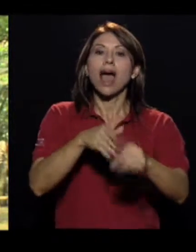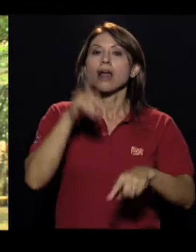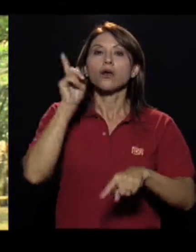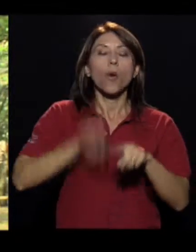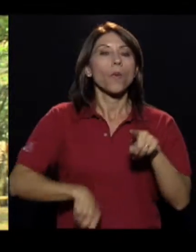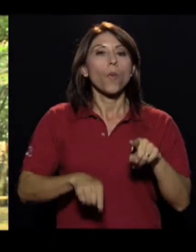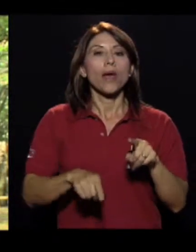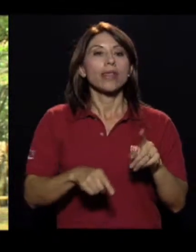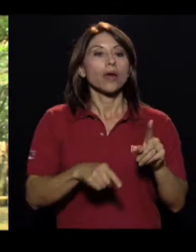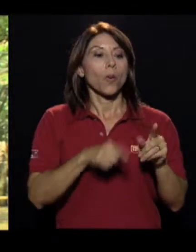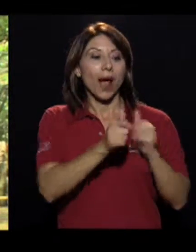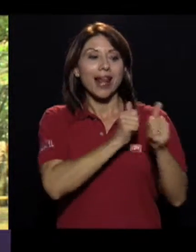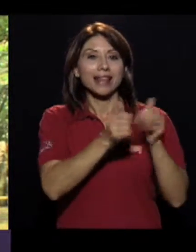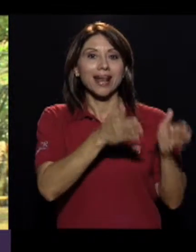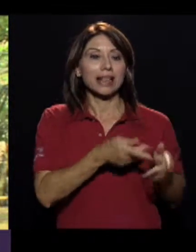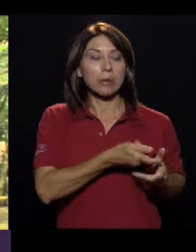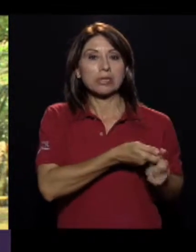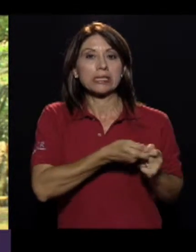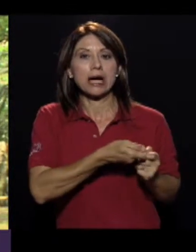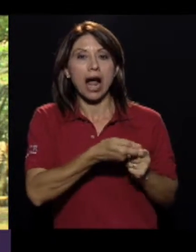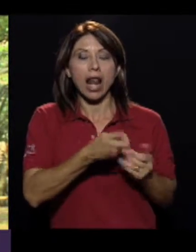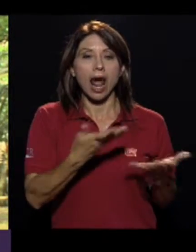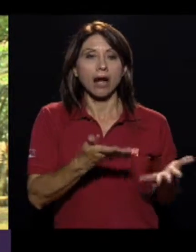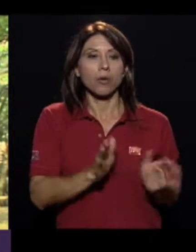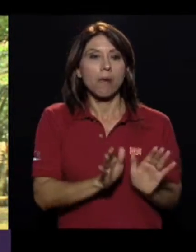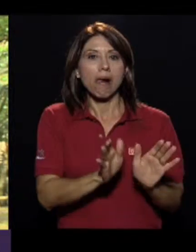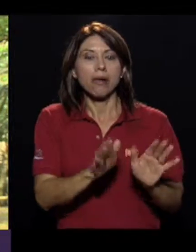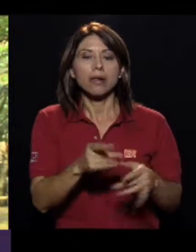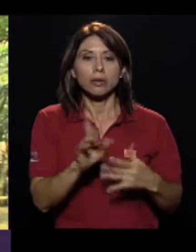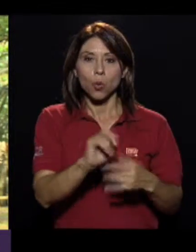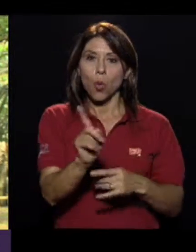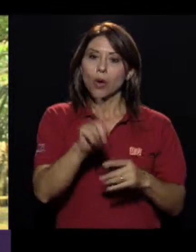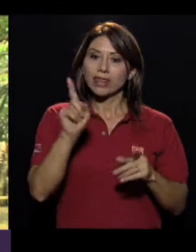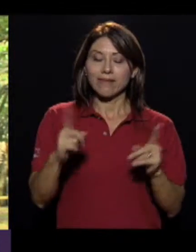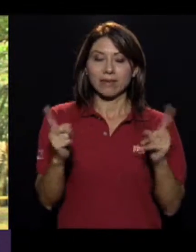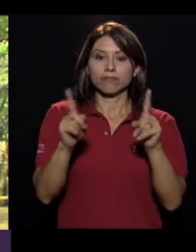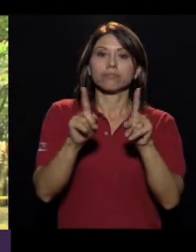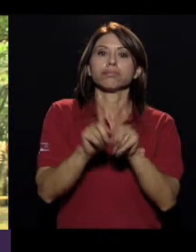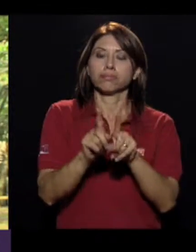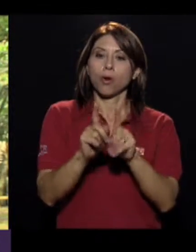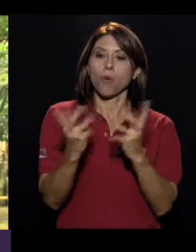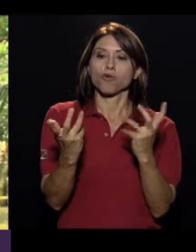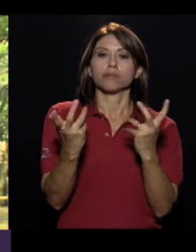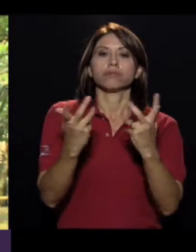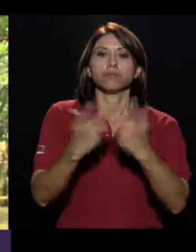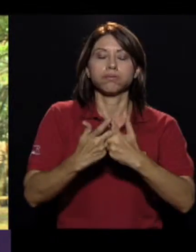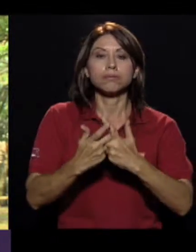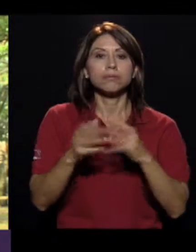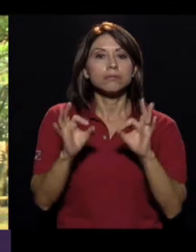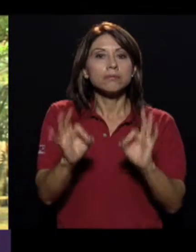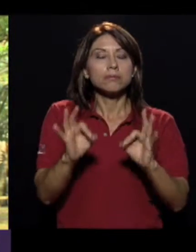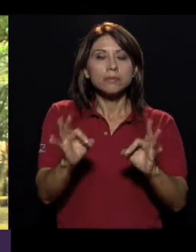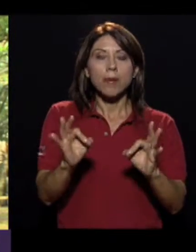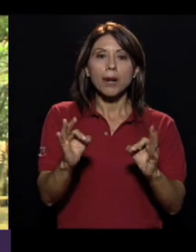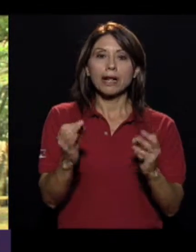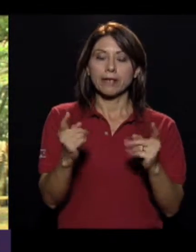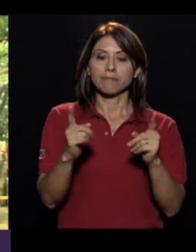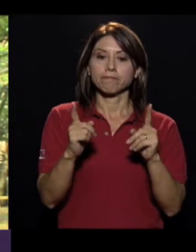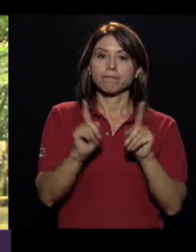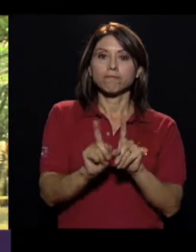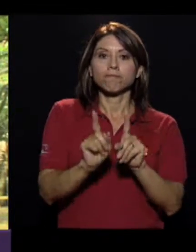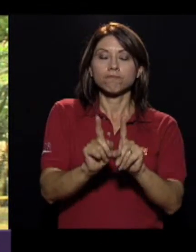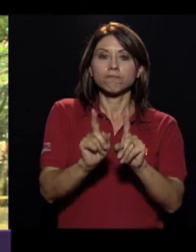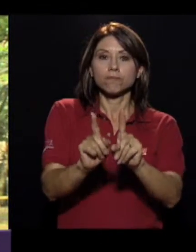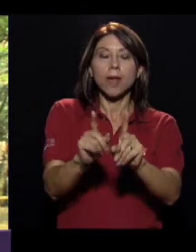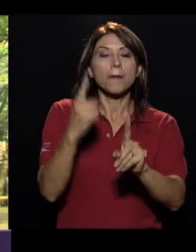puede jalar al atleta, sino que tiene que haber una sincronización de bárbara, ¿para qué? Para que no